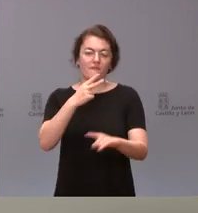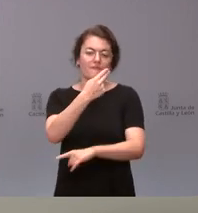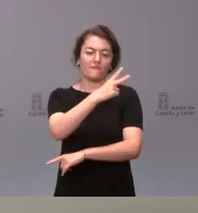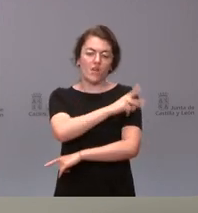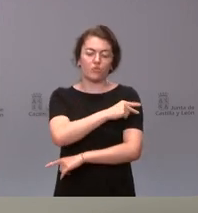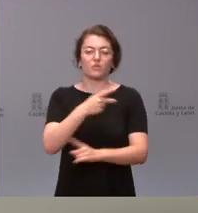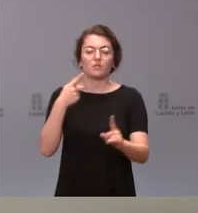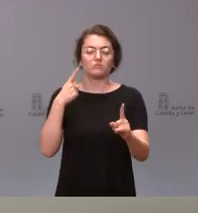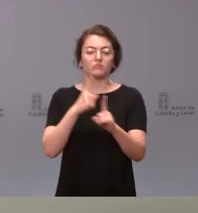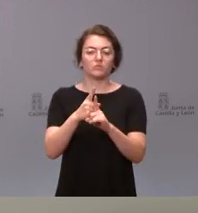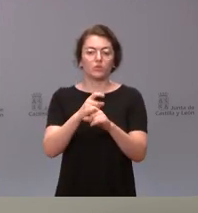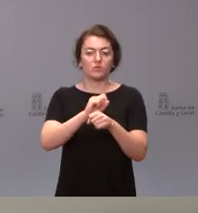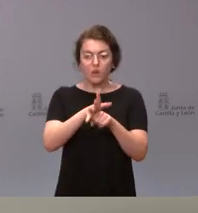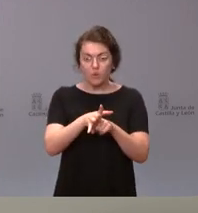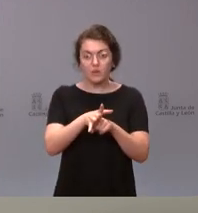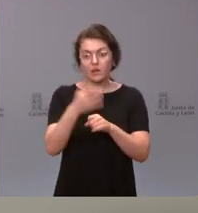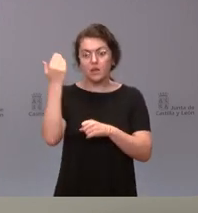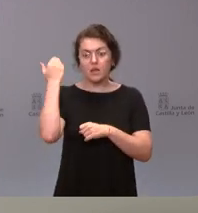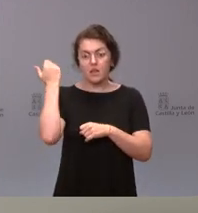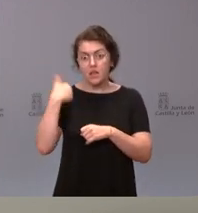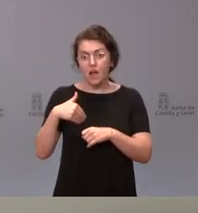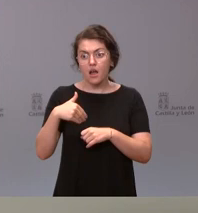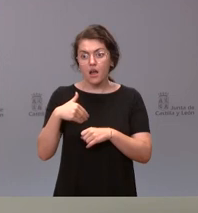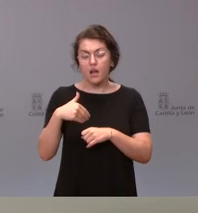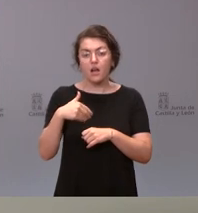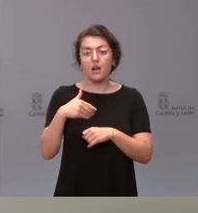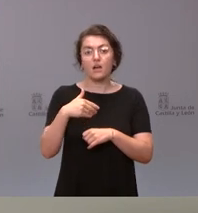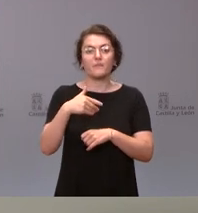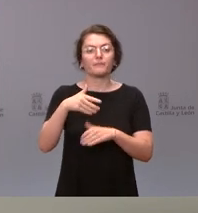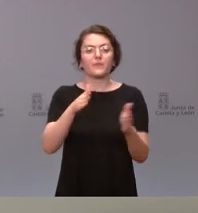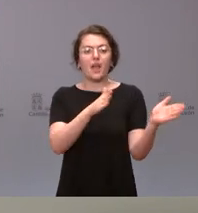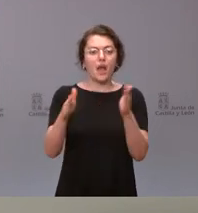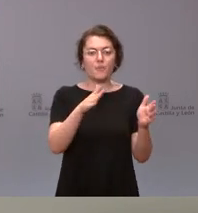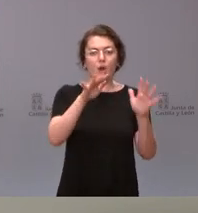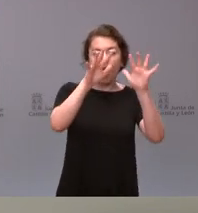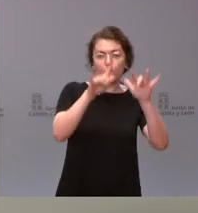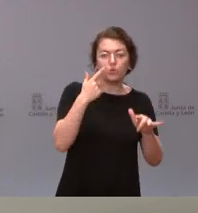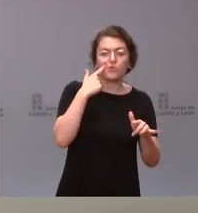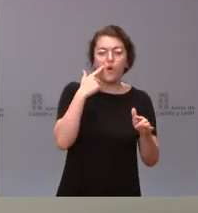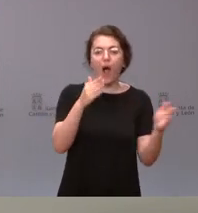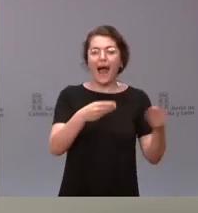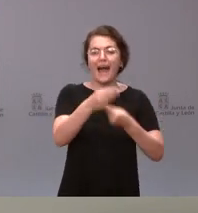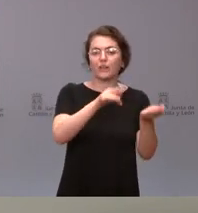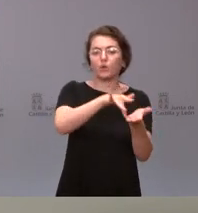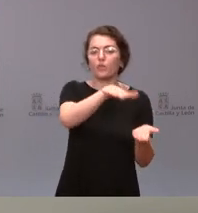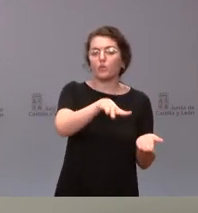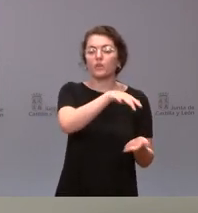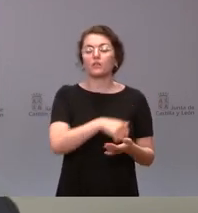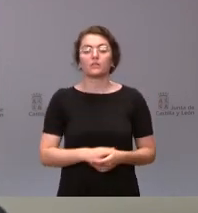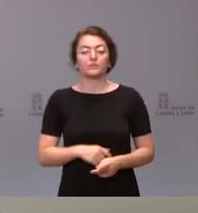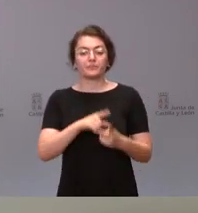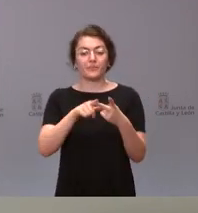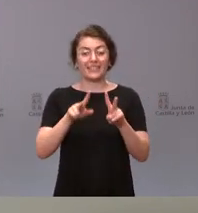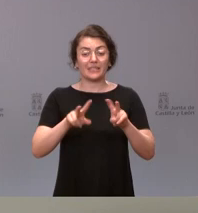los espacios ya conocidos para la vacunación? Parece que esto va a ser en otoño. Eso por un lado. Por otra parte, en relación a los